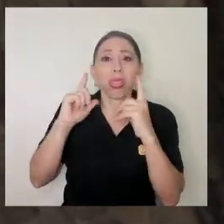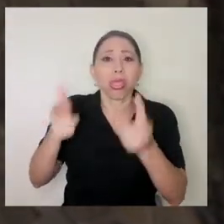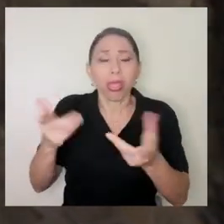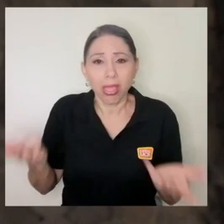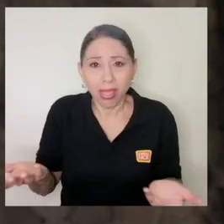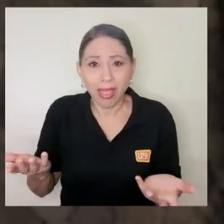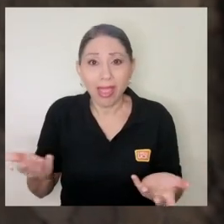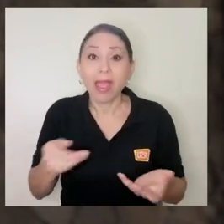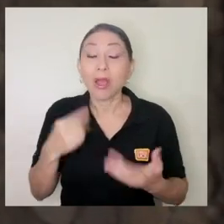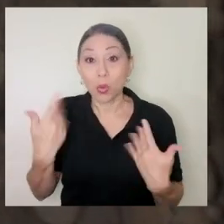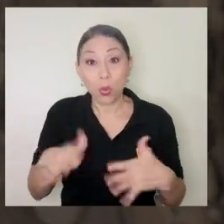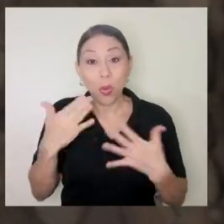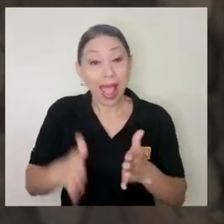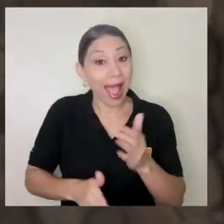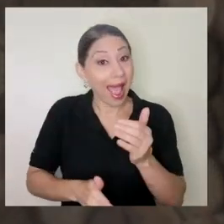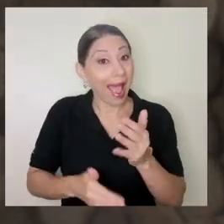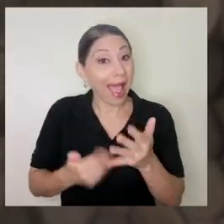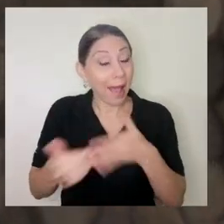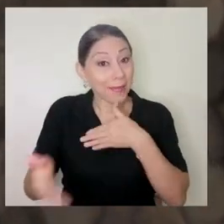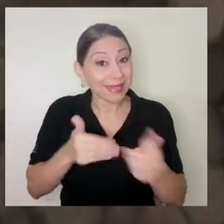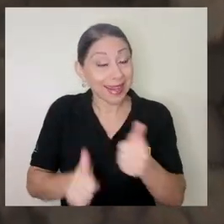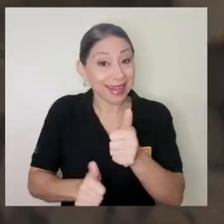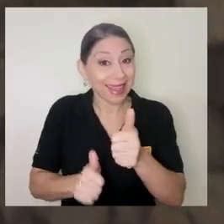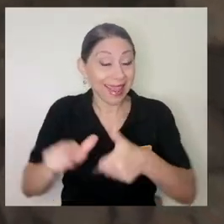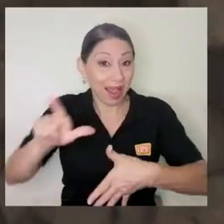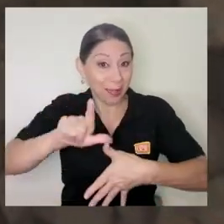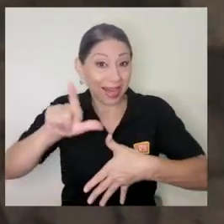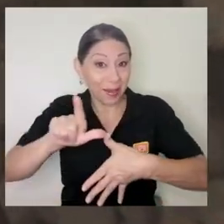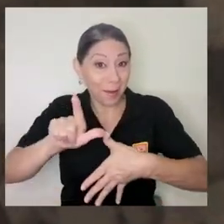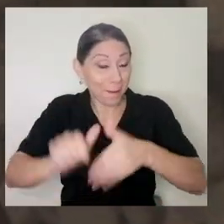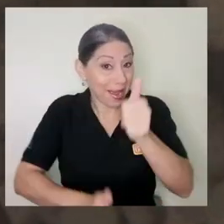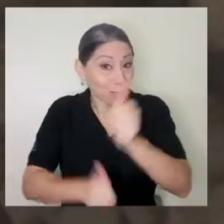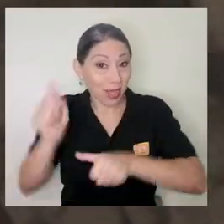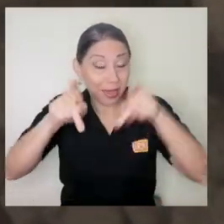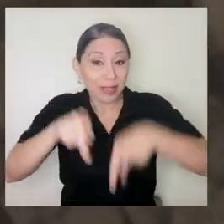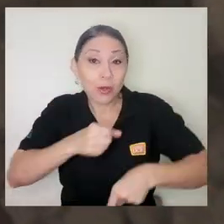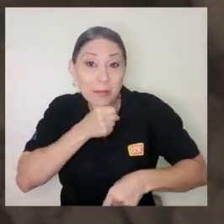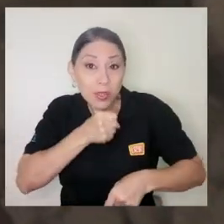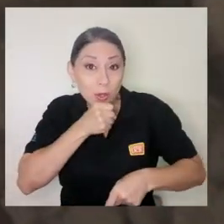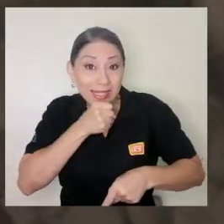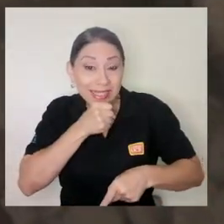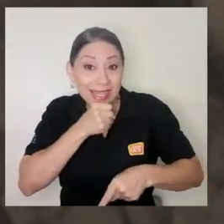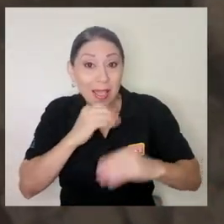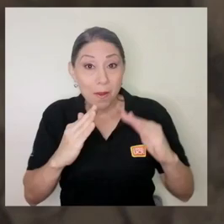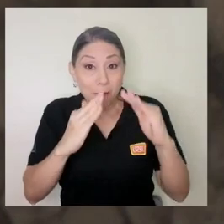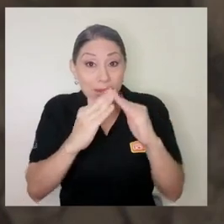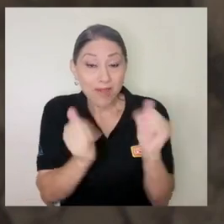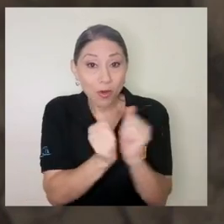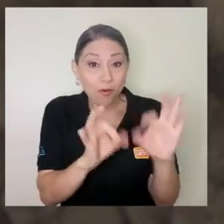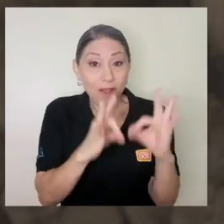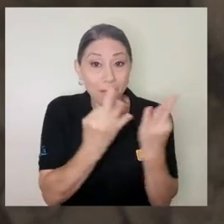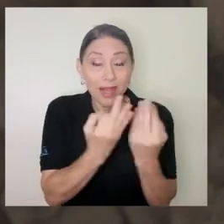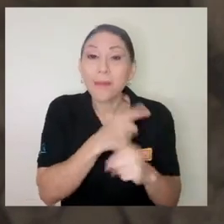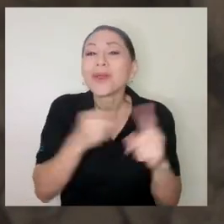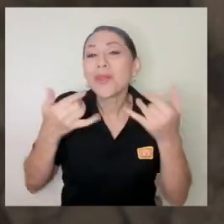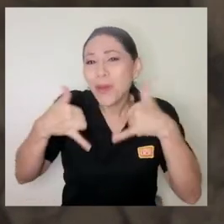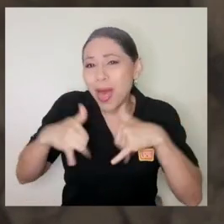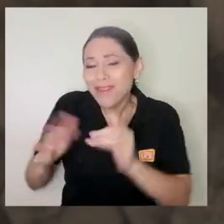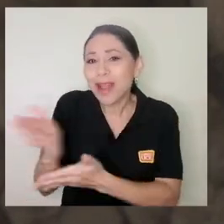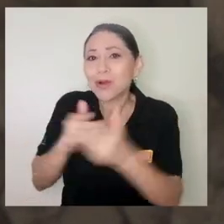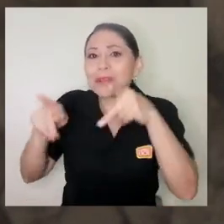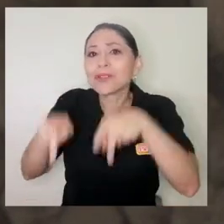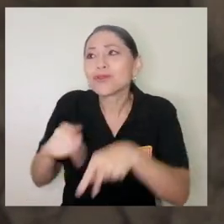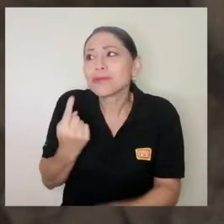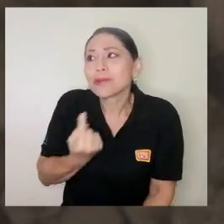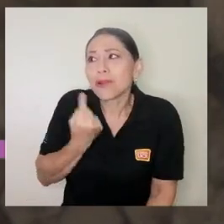a pesar de que en América Latina la mayoría de las personas mayores viven en sus familias, hay adultos mayores que viven solos y solas,